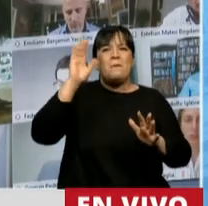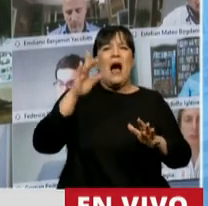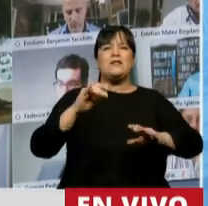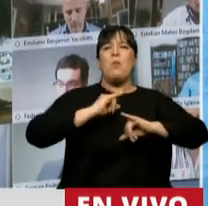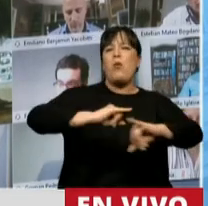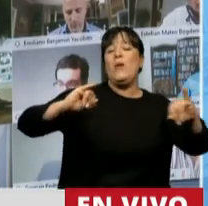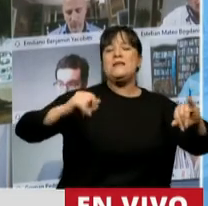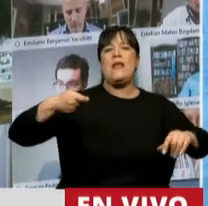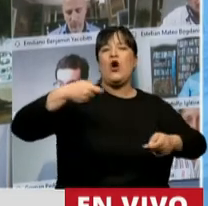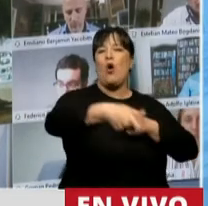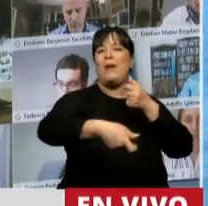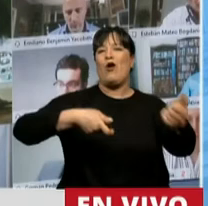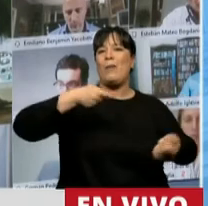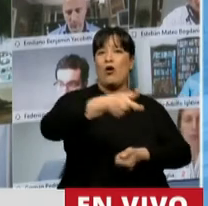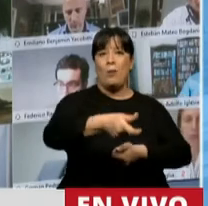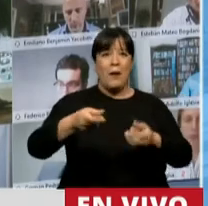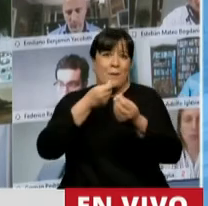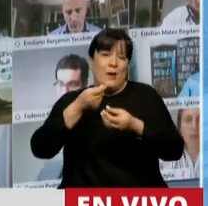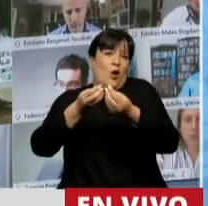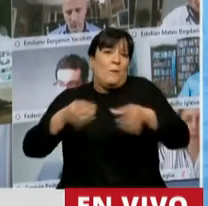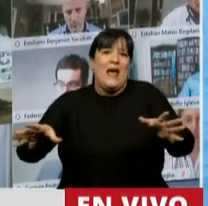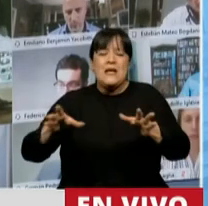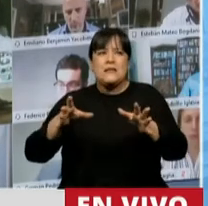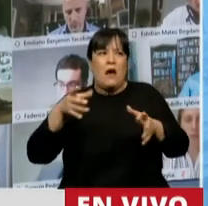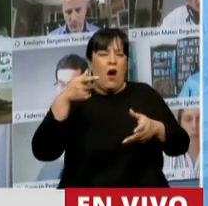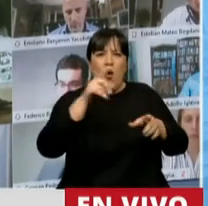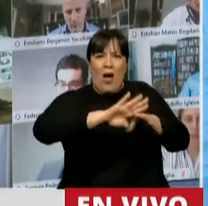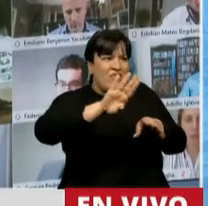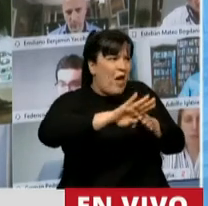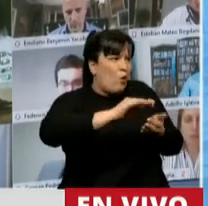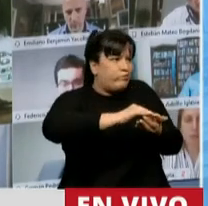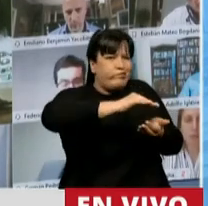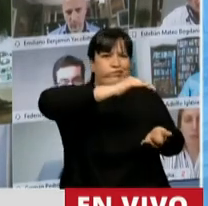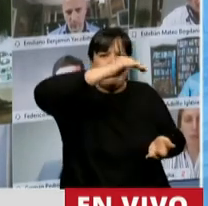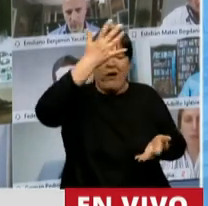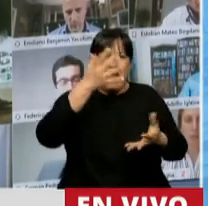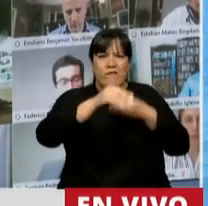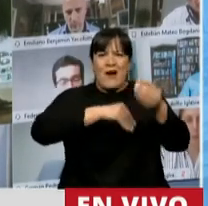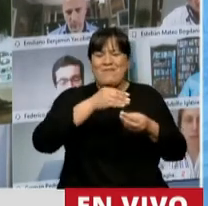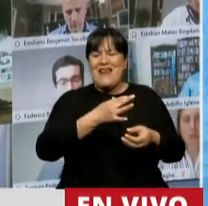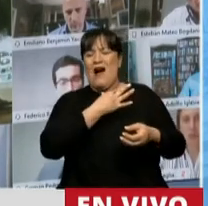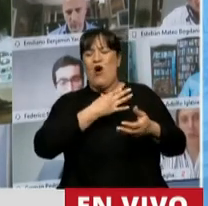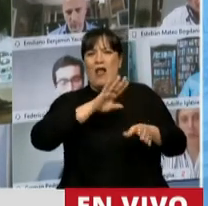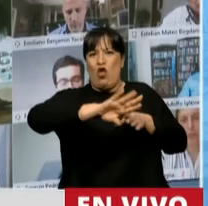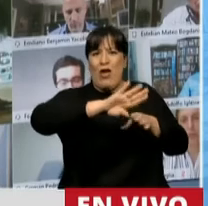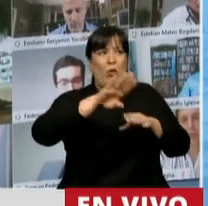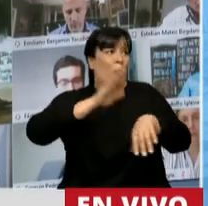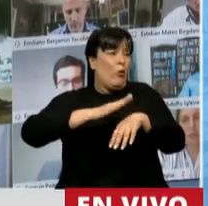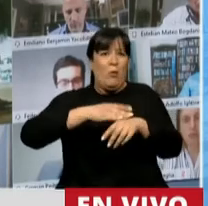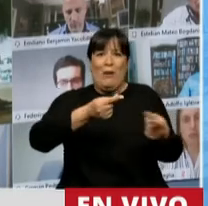por la publicidad. Son personas que comienzan a tener un sobreendeudamiento de la economía de su familia. Hay que hablar de esto.